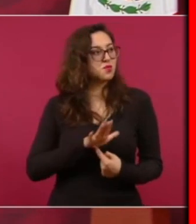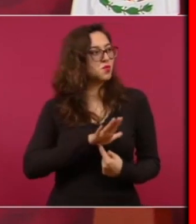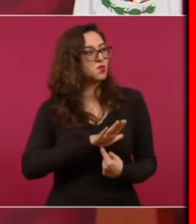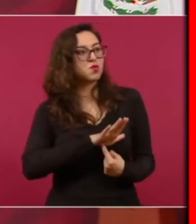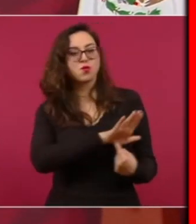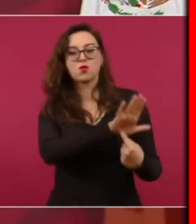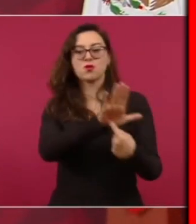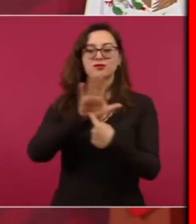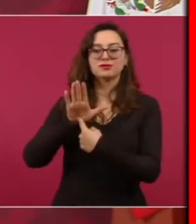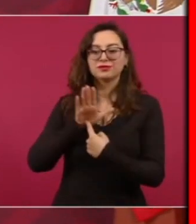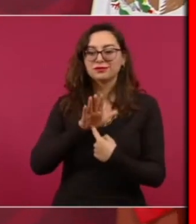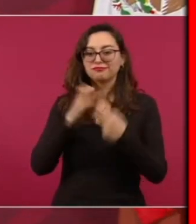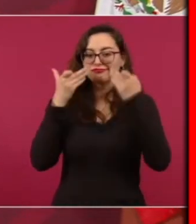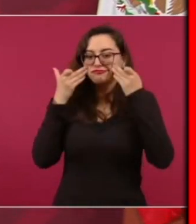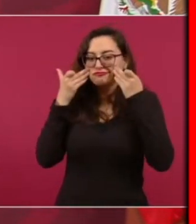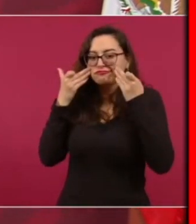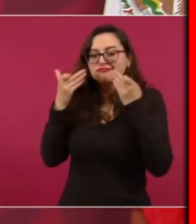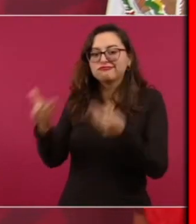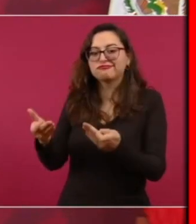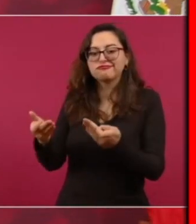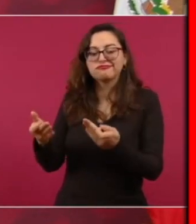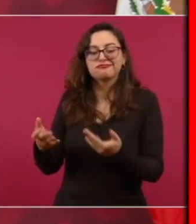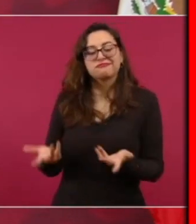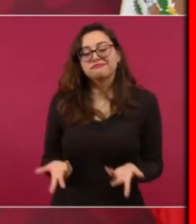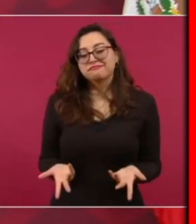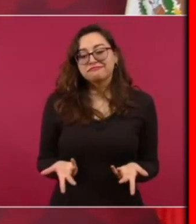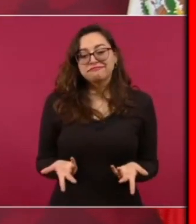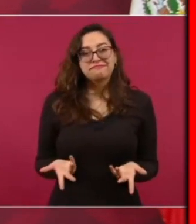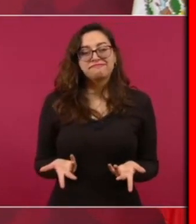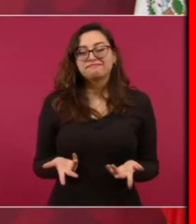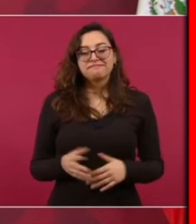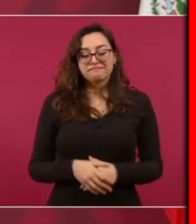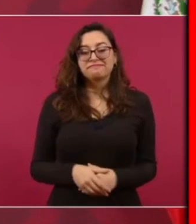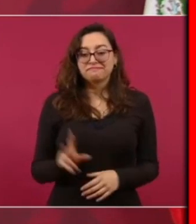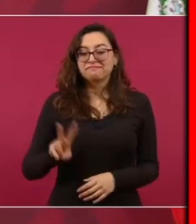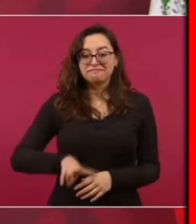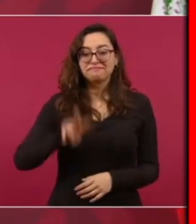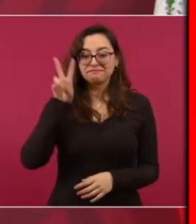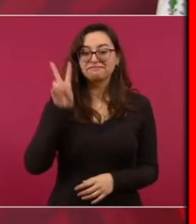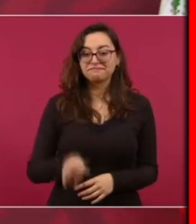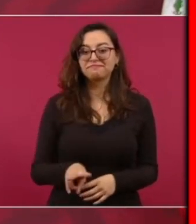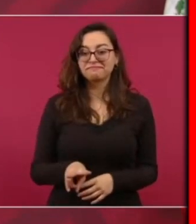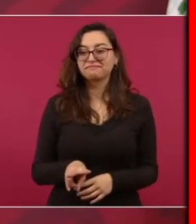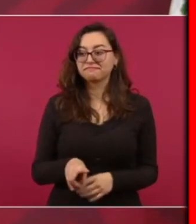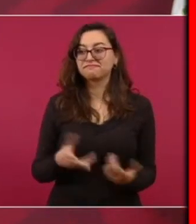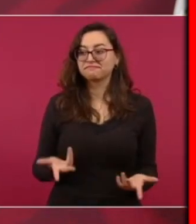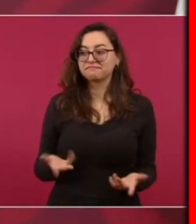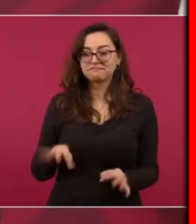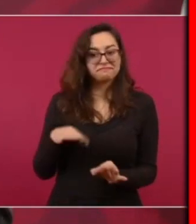efectiva y